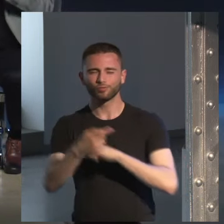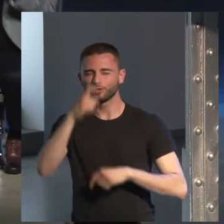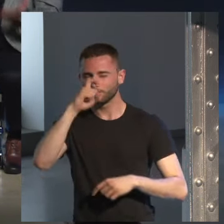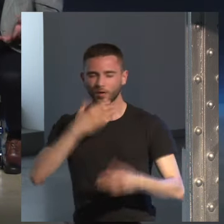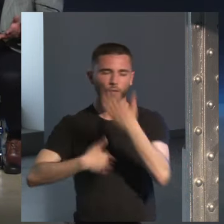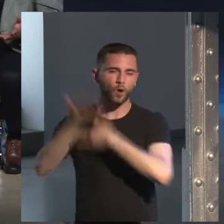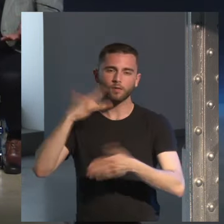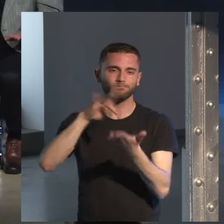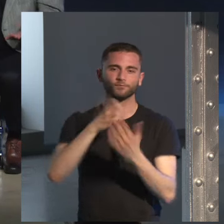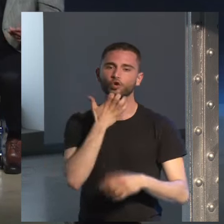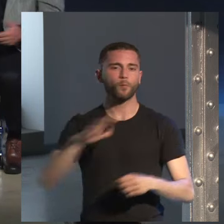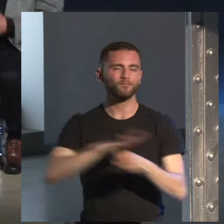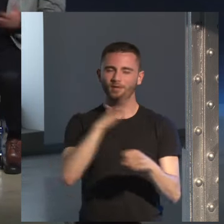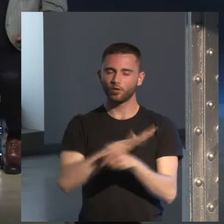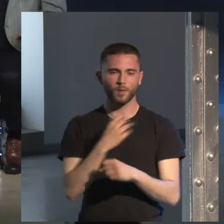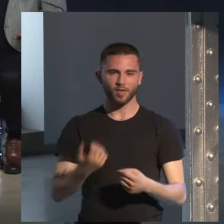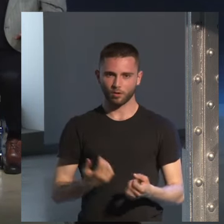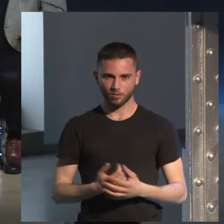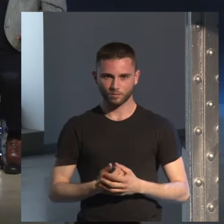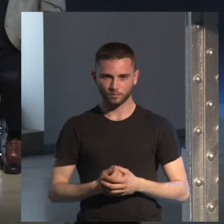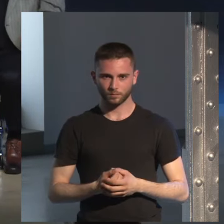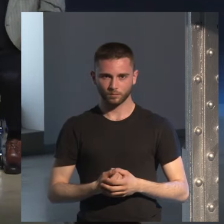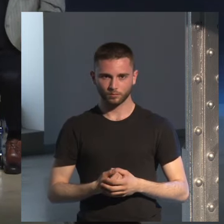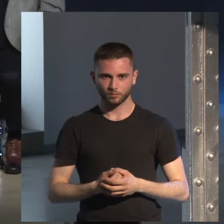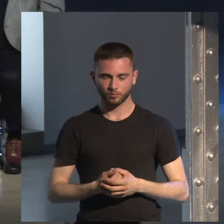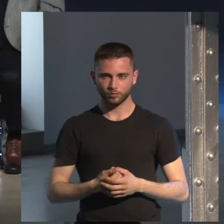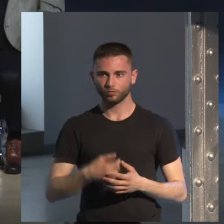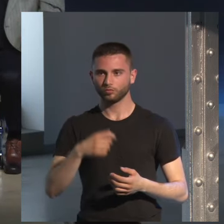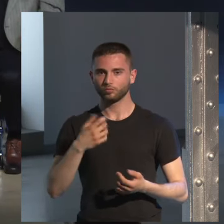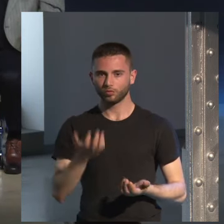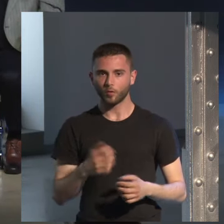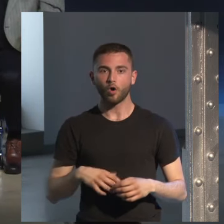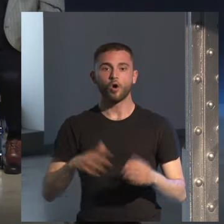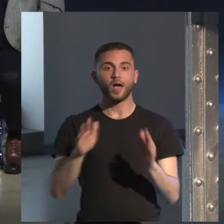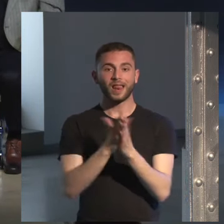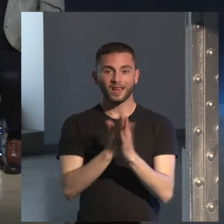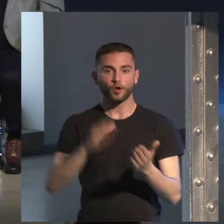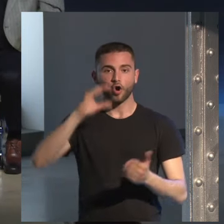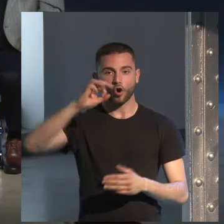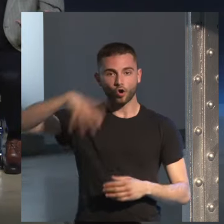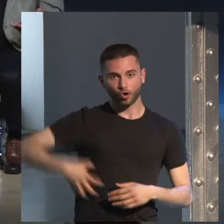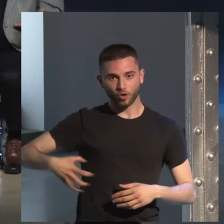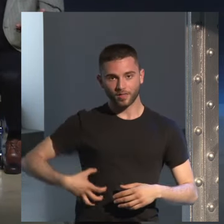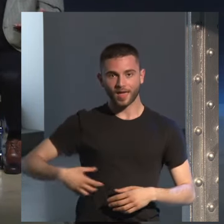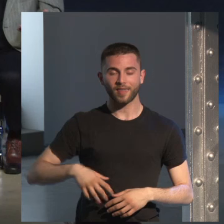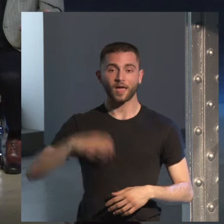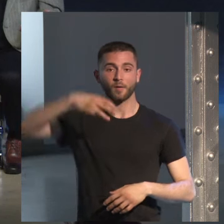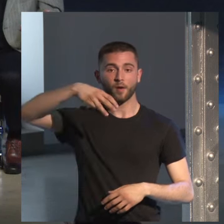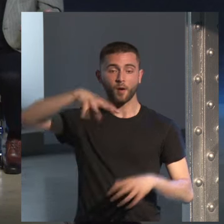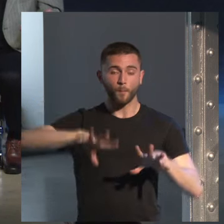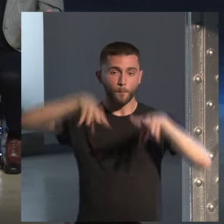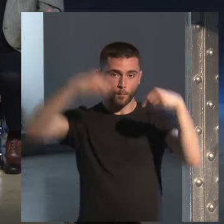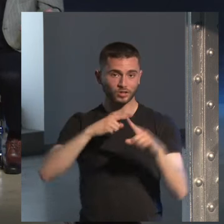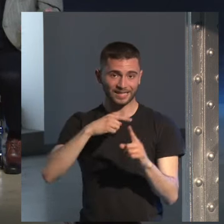una iluminación igual que recuerdo cuando leí por primera vez el Conde de Montecristo que fue algo para